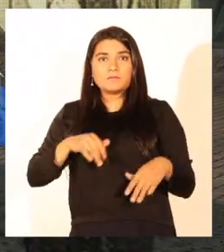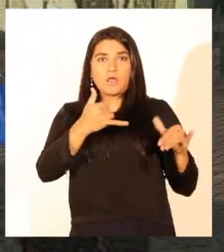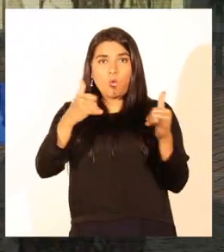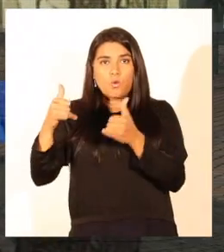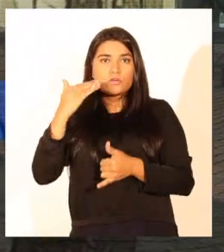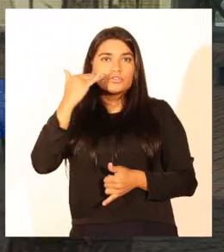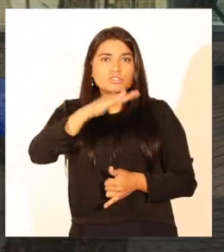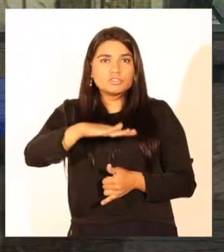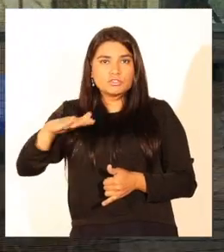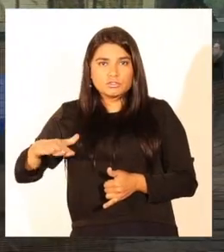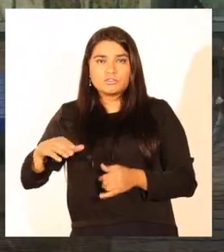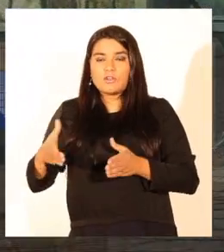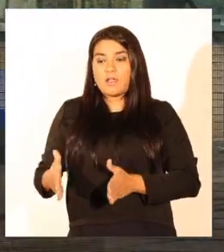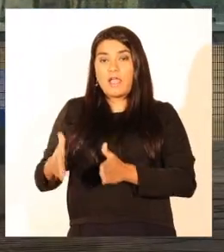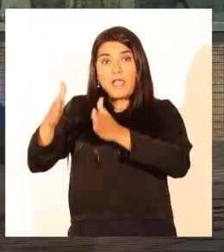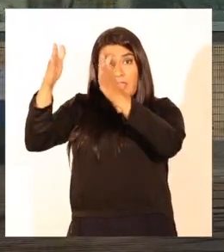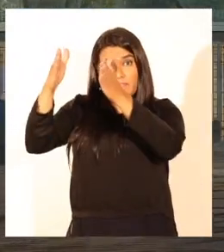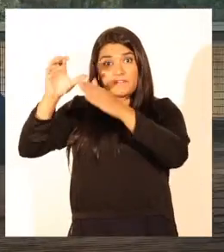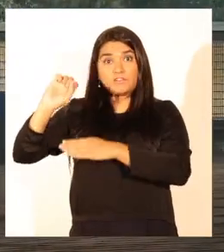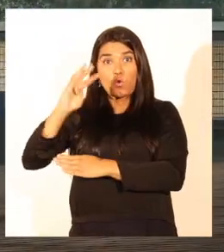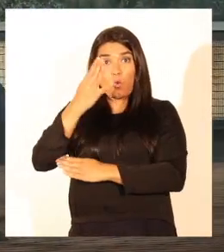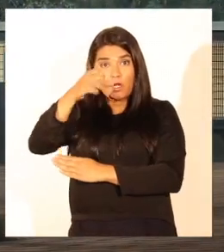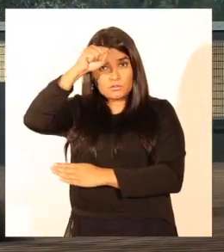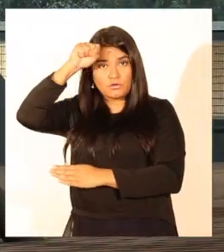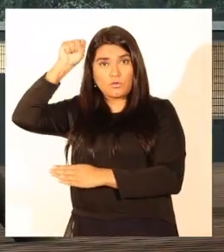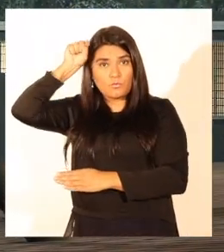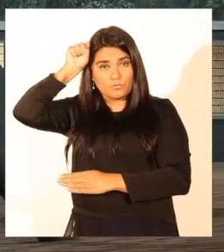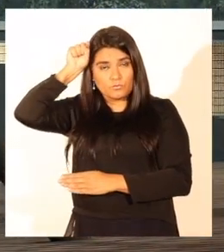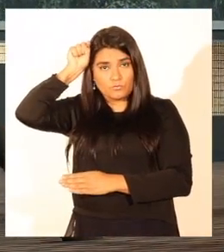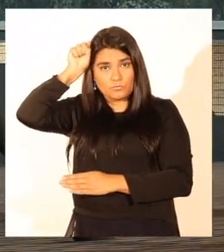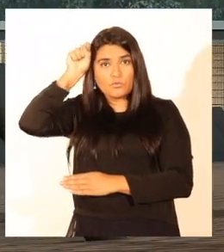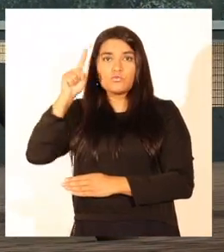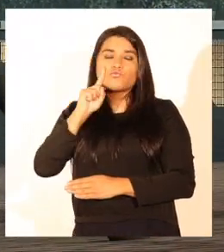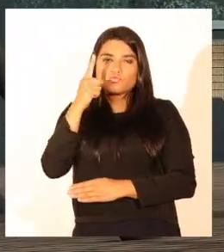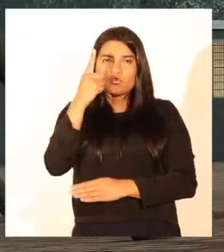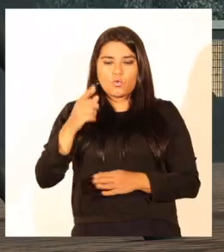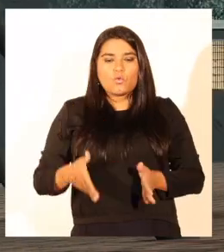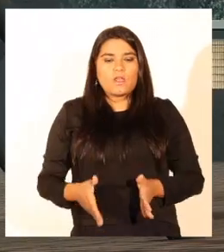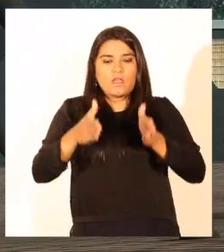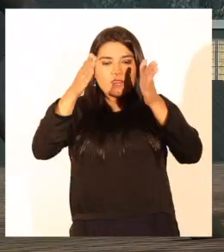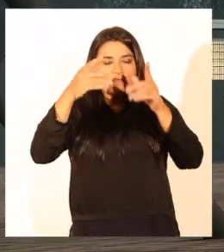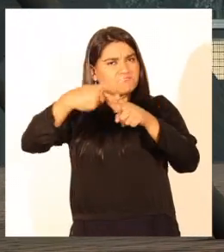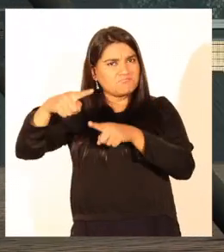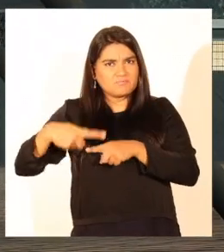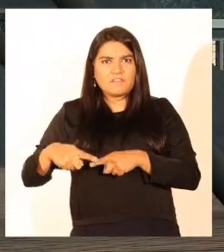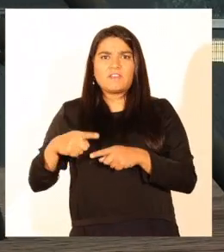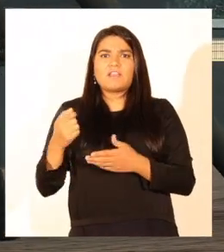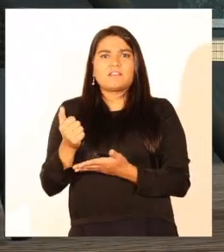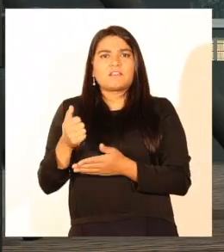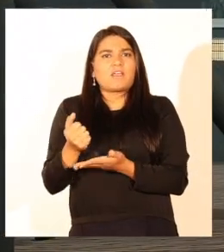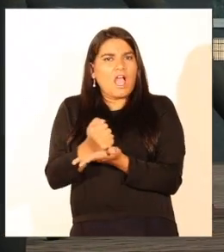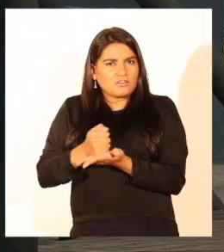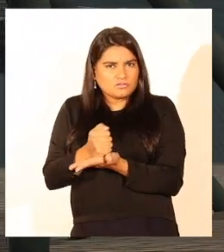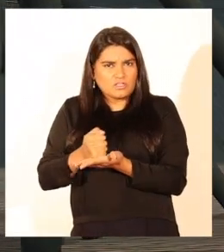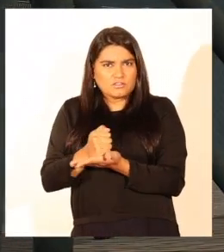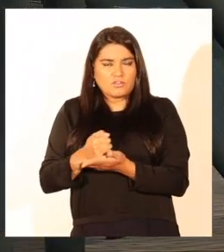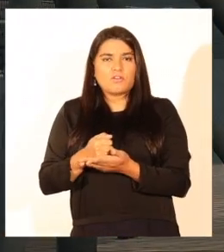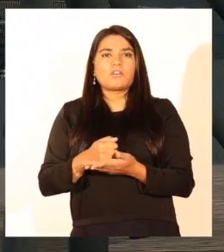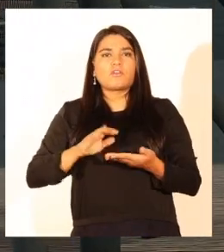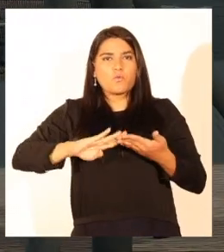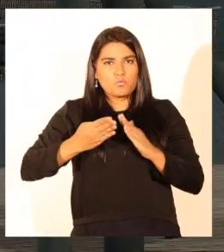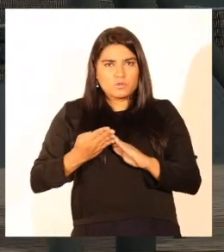una plaza, juegos infantiles, el edificio para la Cuarta Compañía de Bomberos, un edificio multiuso para las